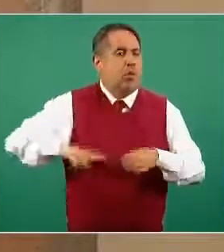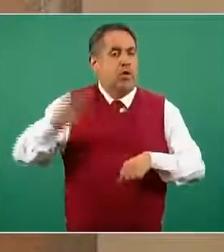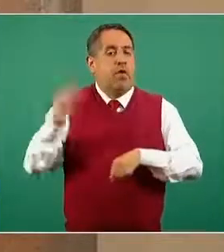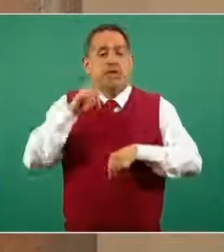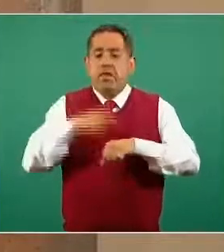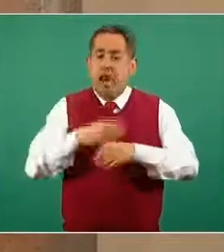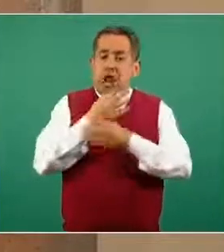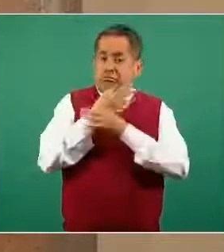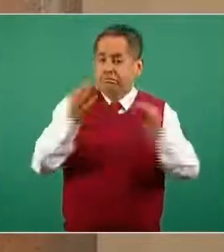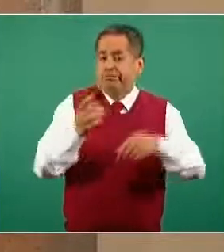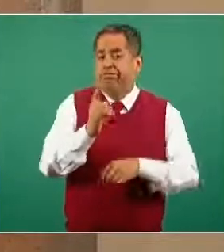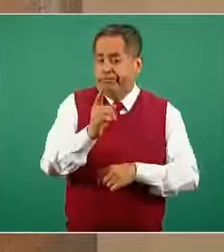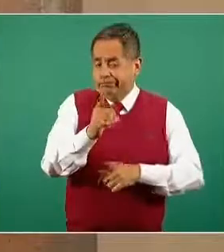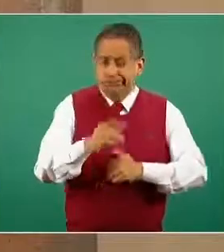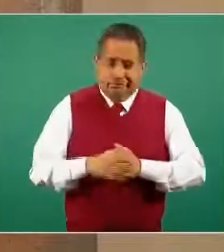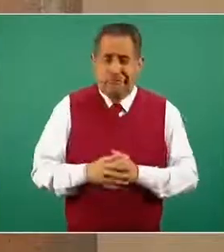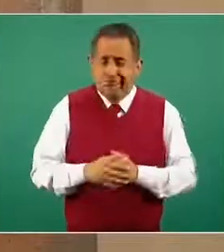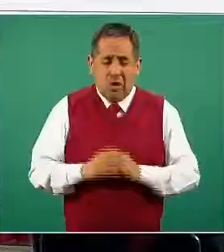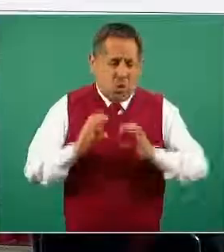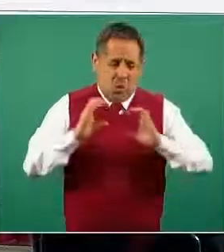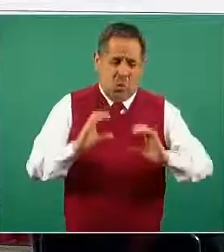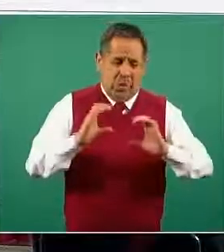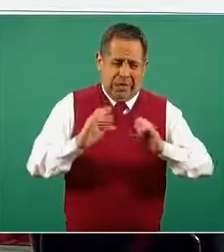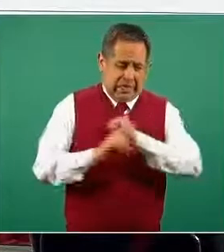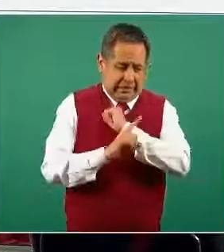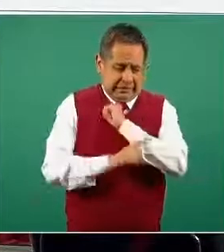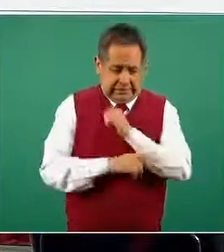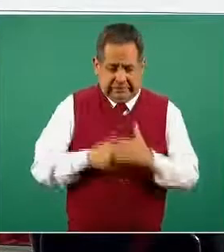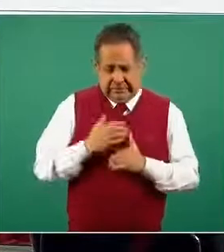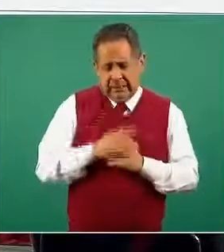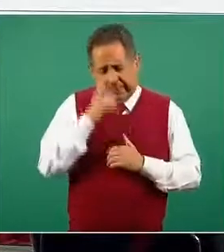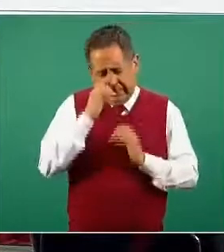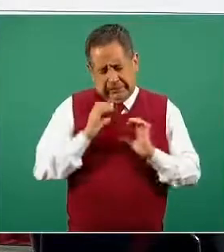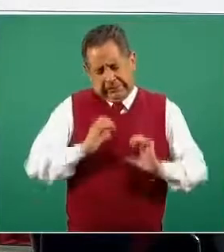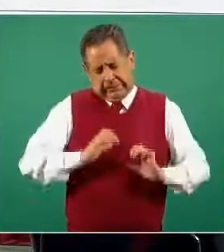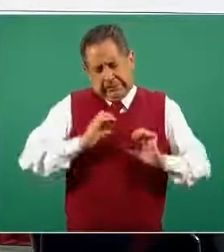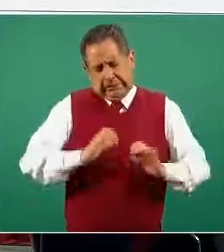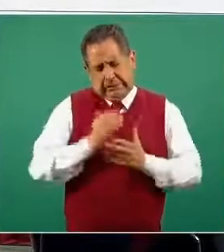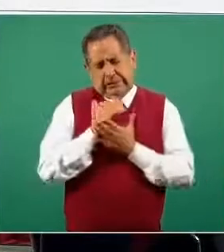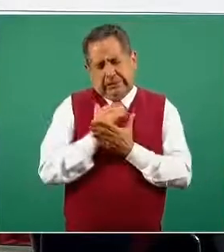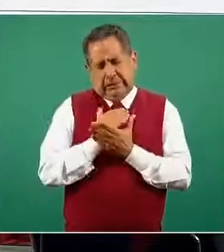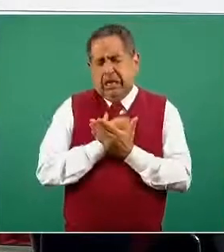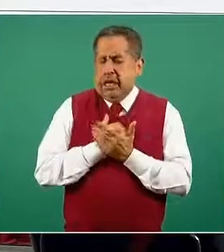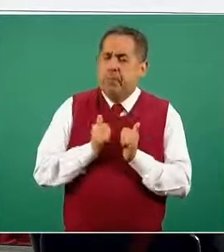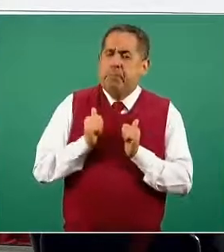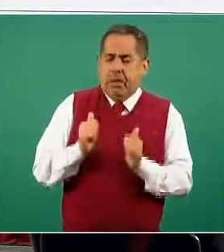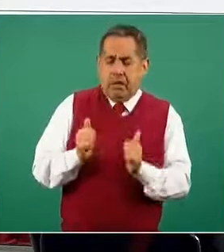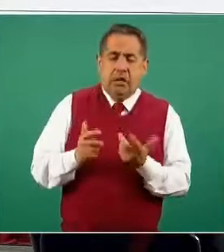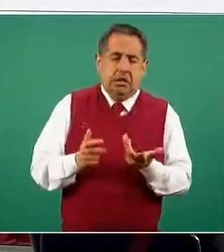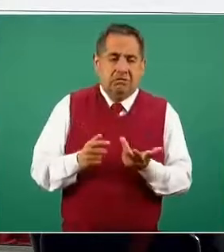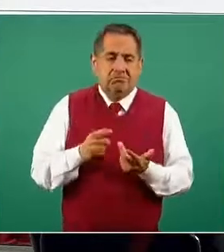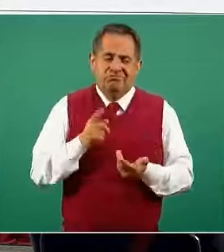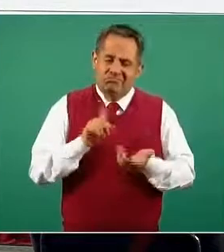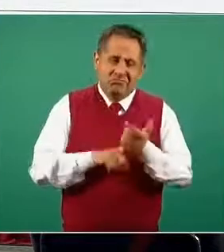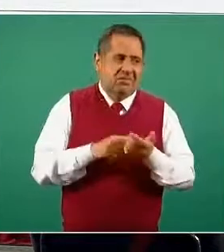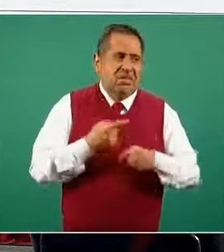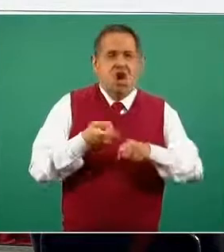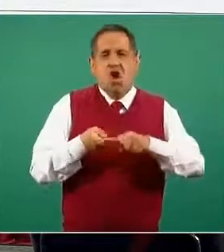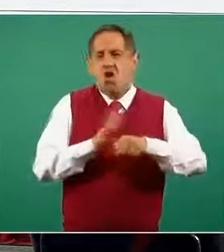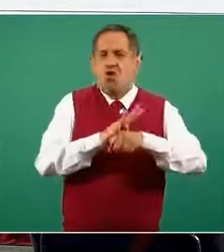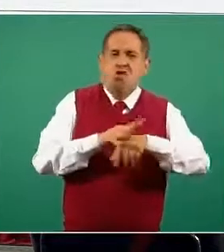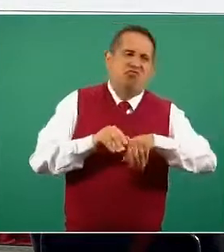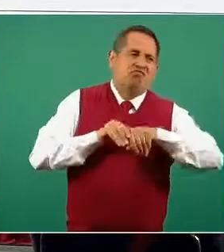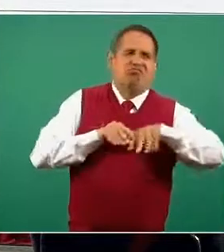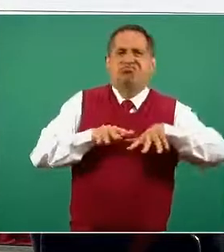con respecto a la prevención y la mitigación de esta enfermedad COVID